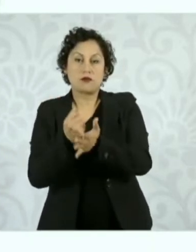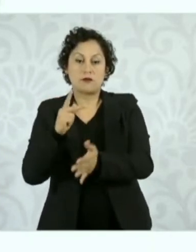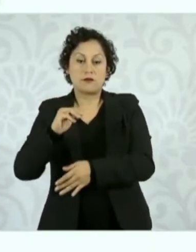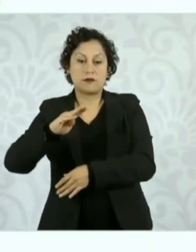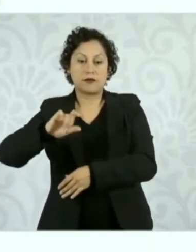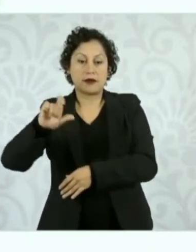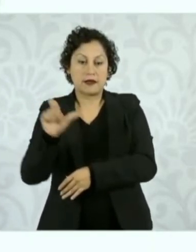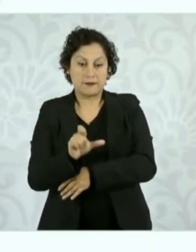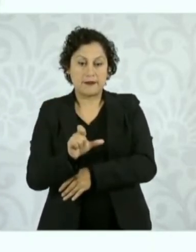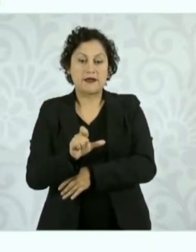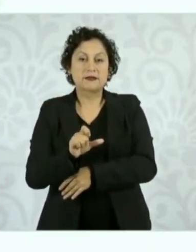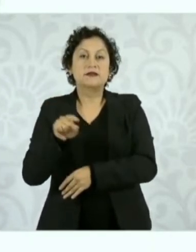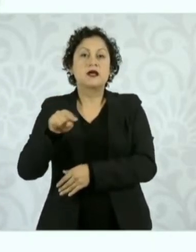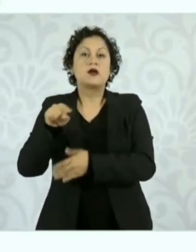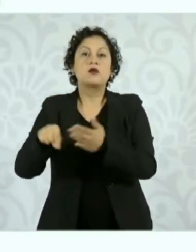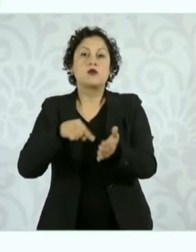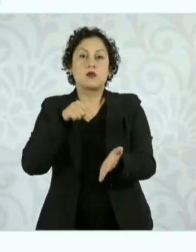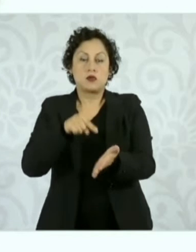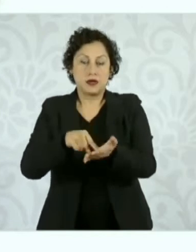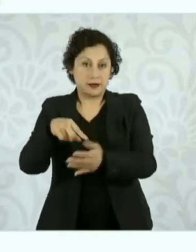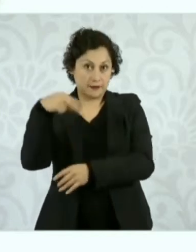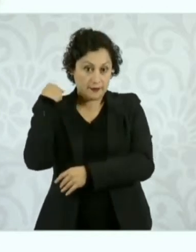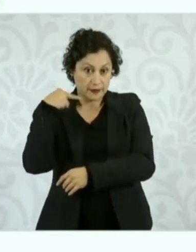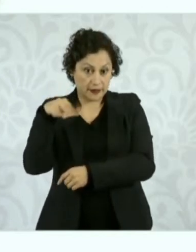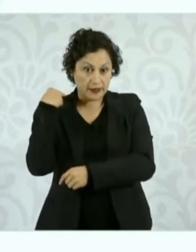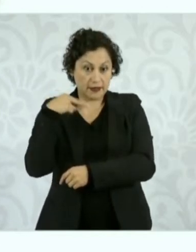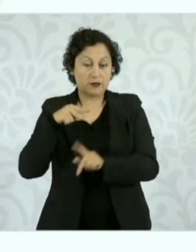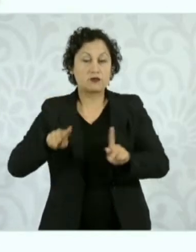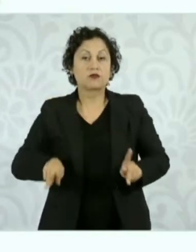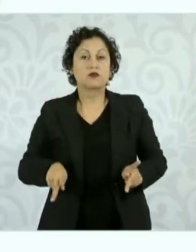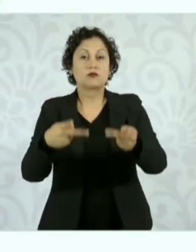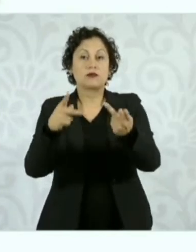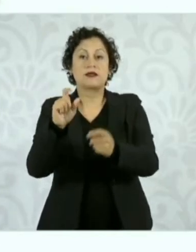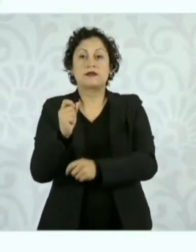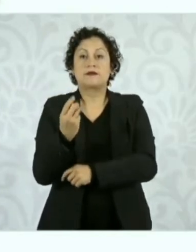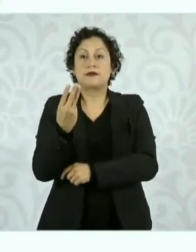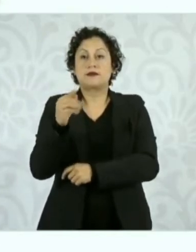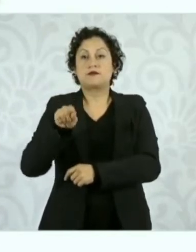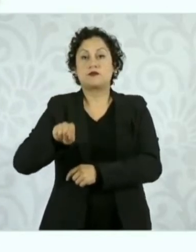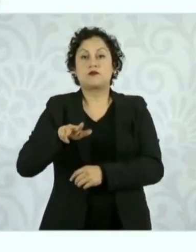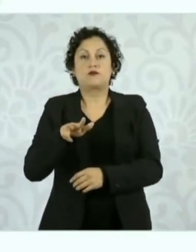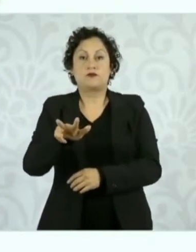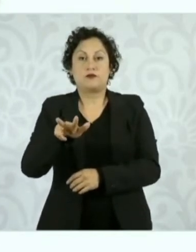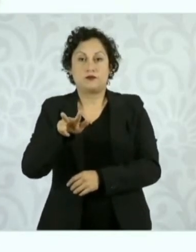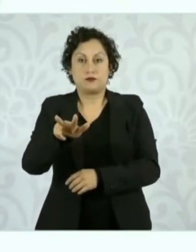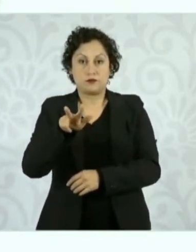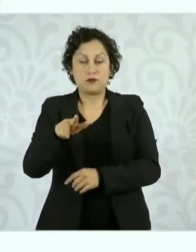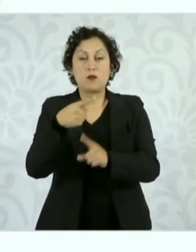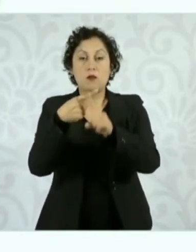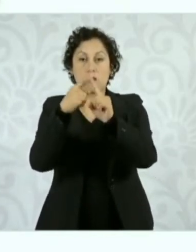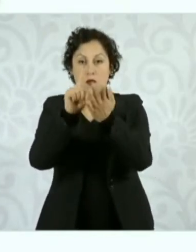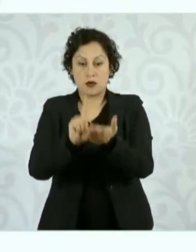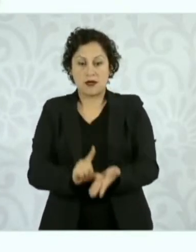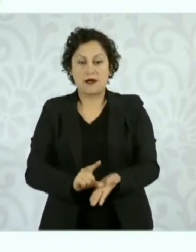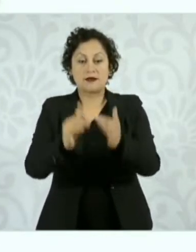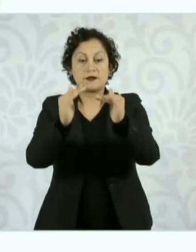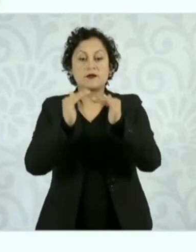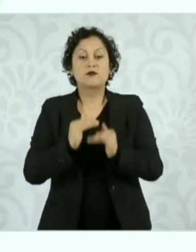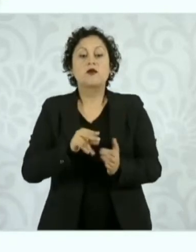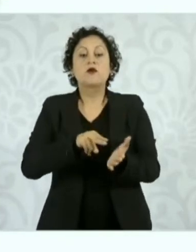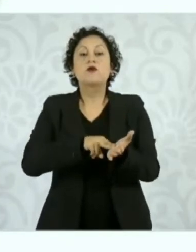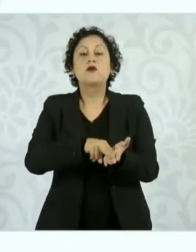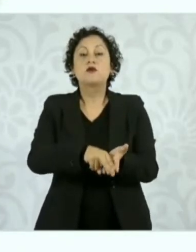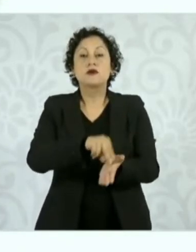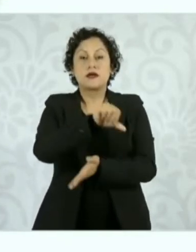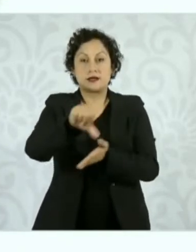servicio Palma 2000, en Coatzacoalcos, Veracruz, en veintitrés pesos con dieciocho centavos litro. Y el diésel en la